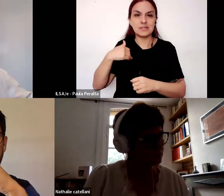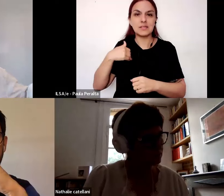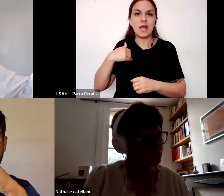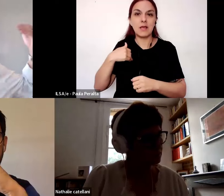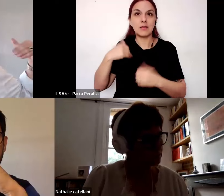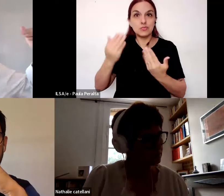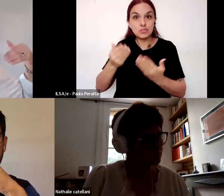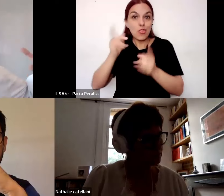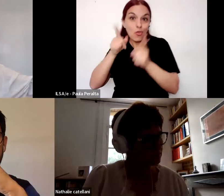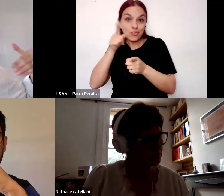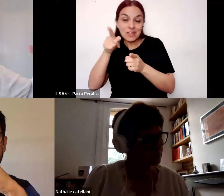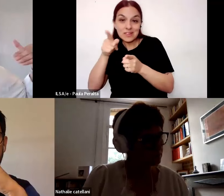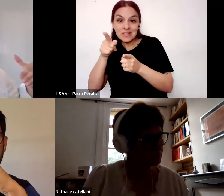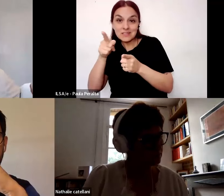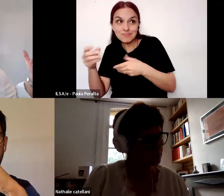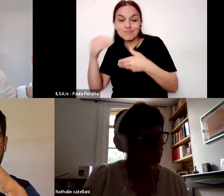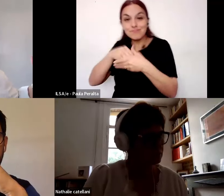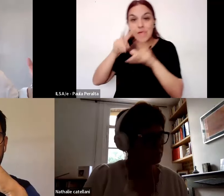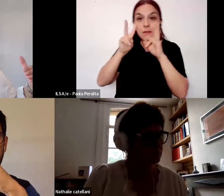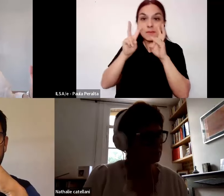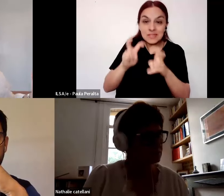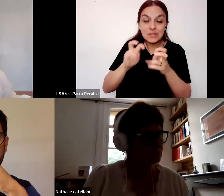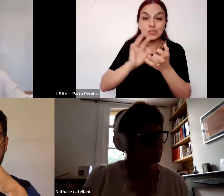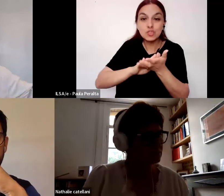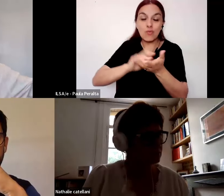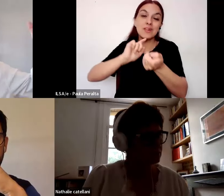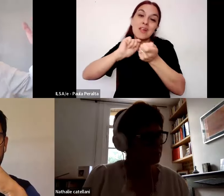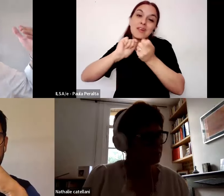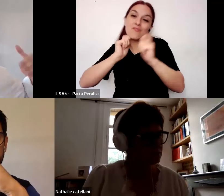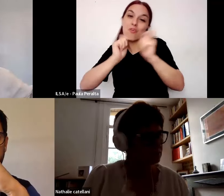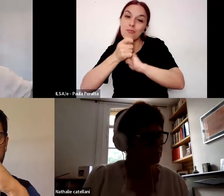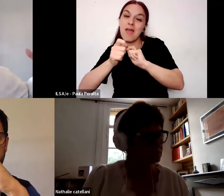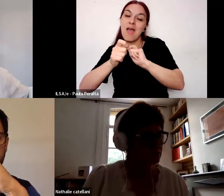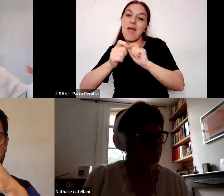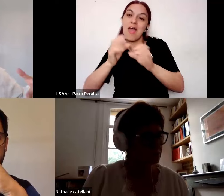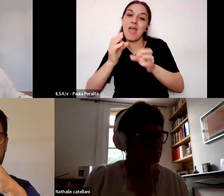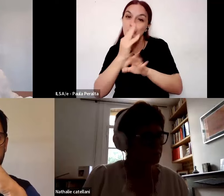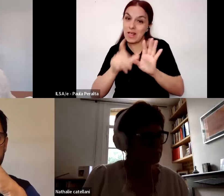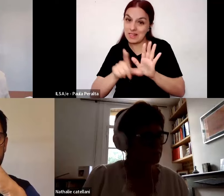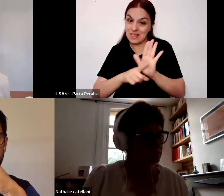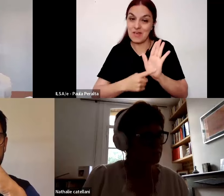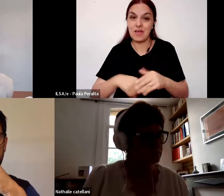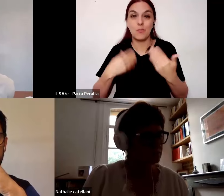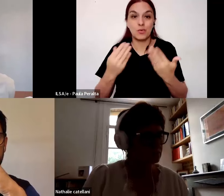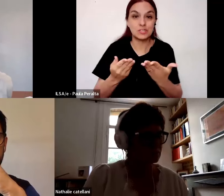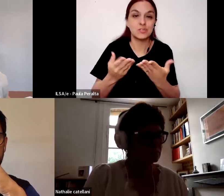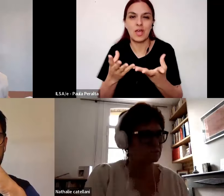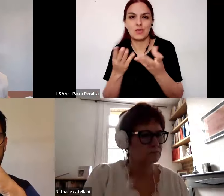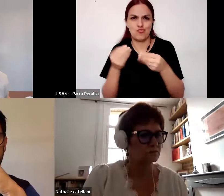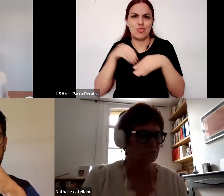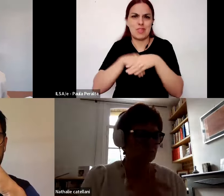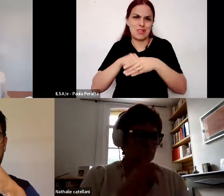docentes para hacer la investigación de la reforma educativa o sea que también colaboró a esta tradición